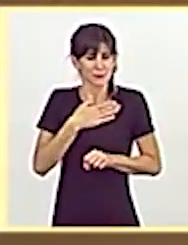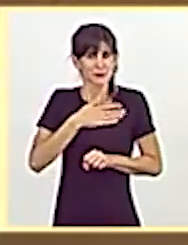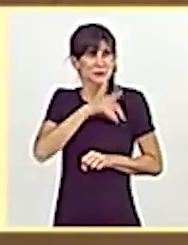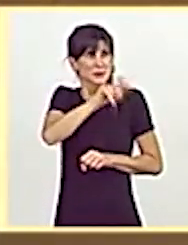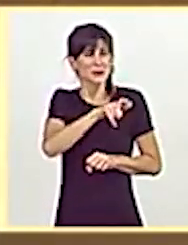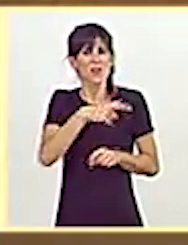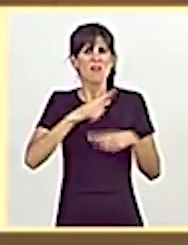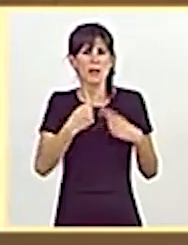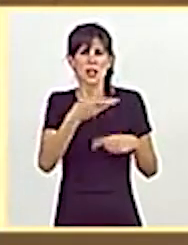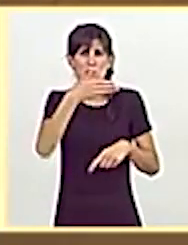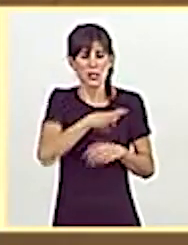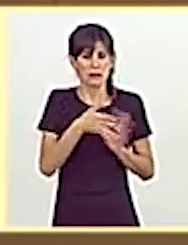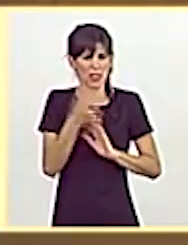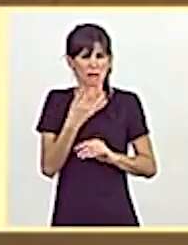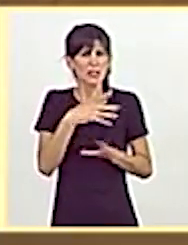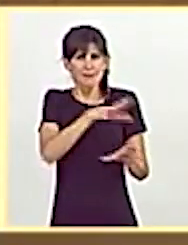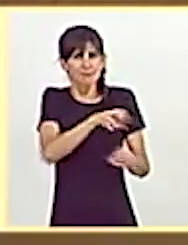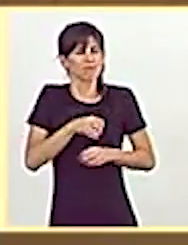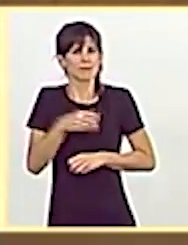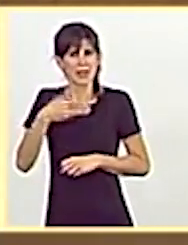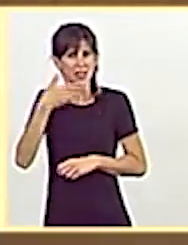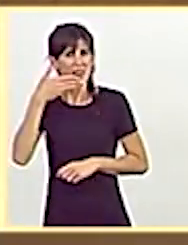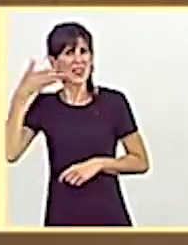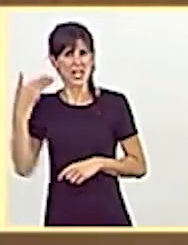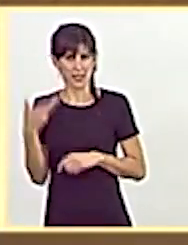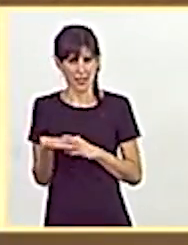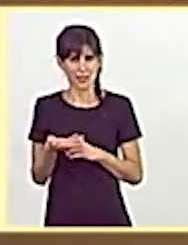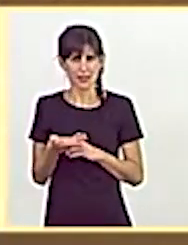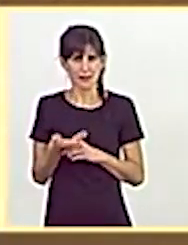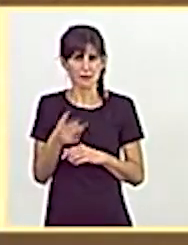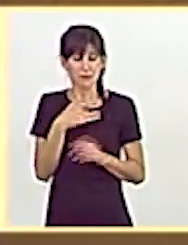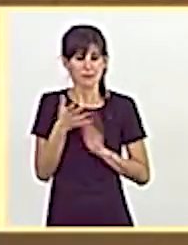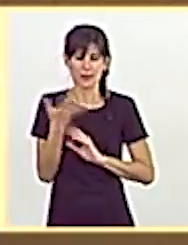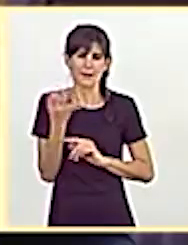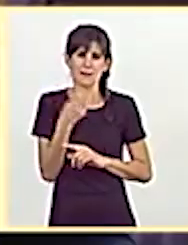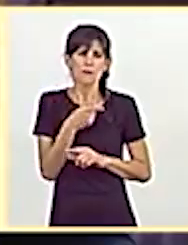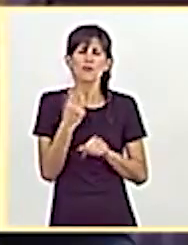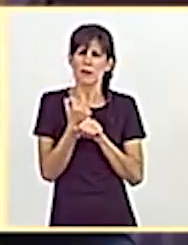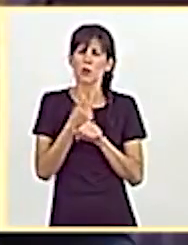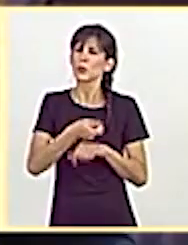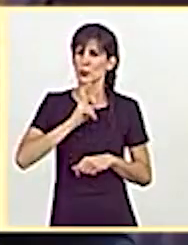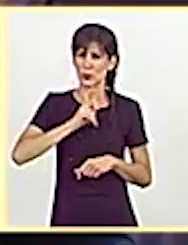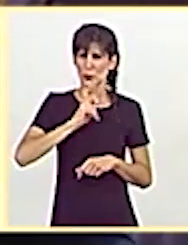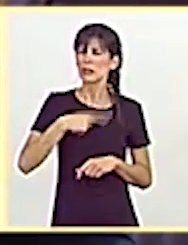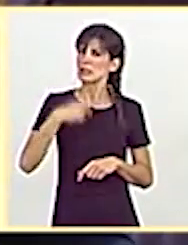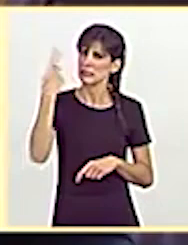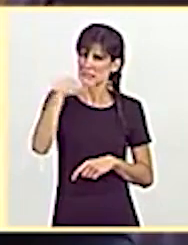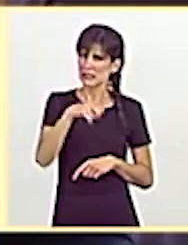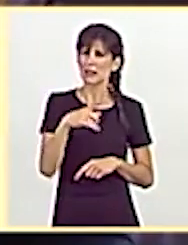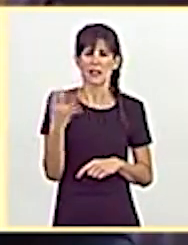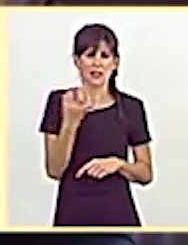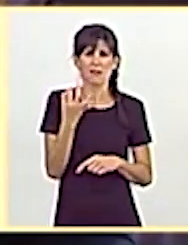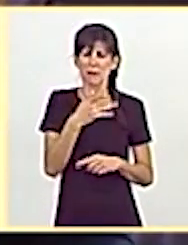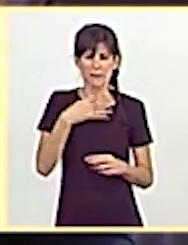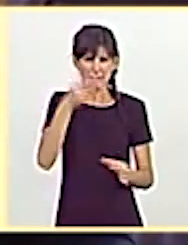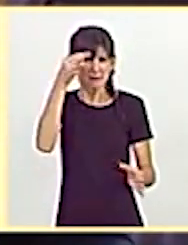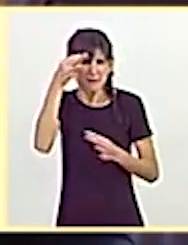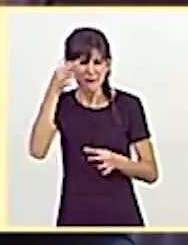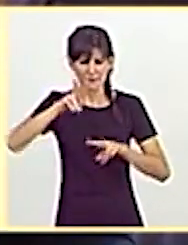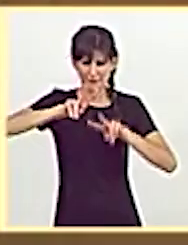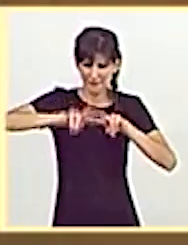estar en términos de dignidad a sus familiares. Es una tarea complicada, lo sabemos, que requiere mucho rigor de